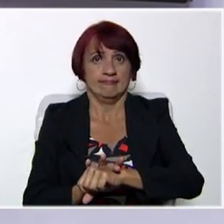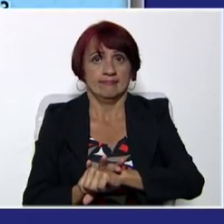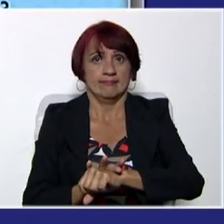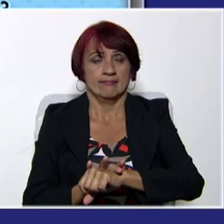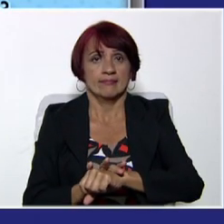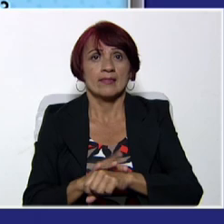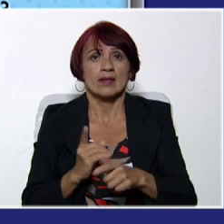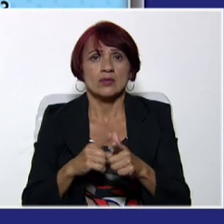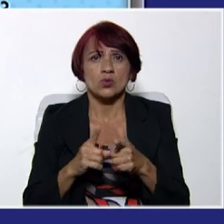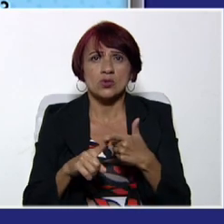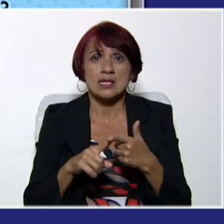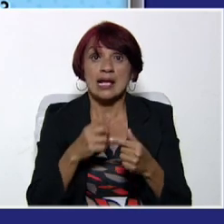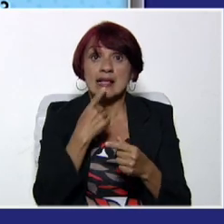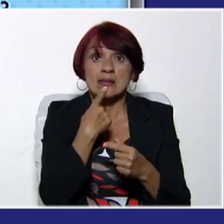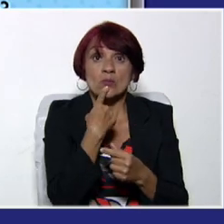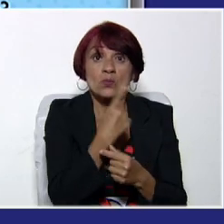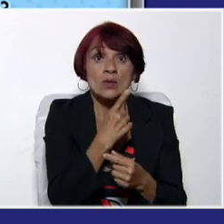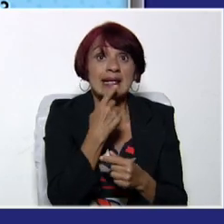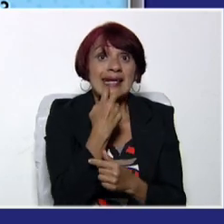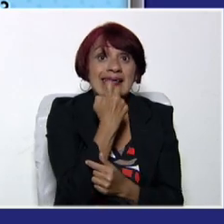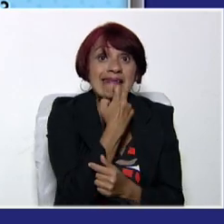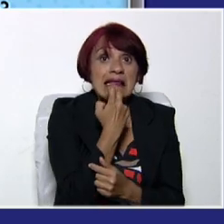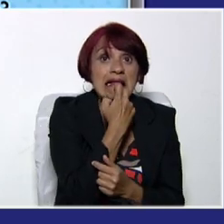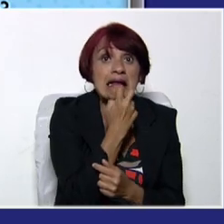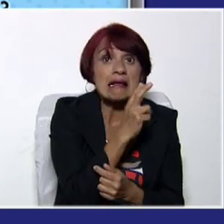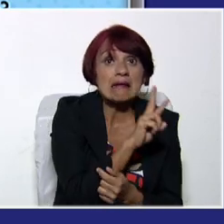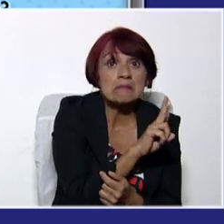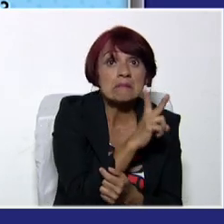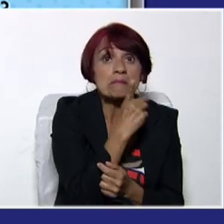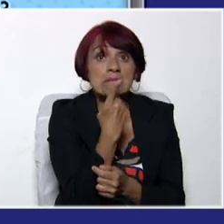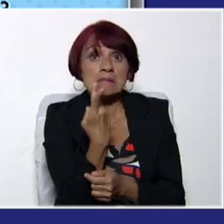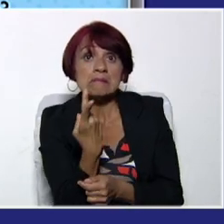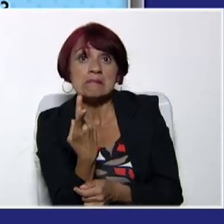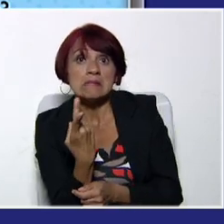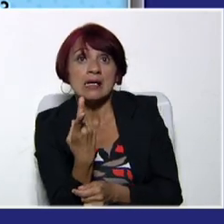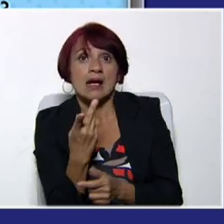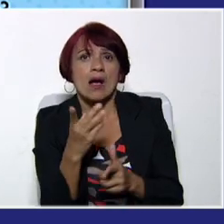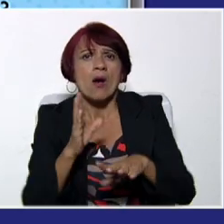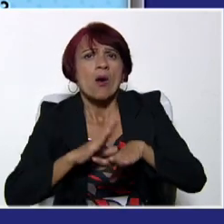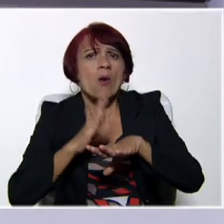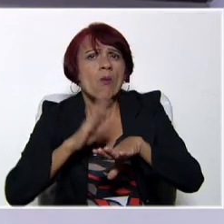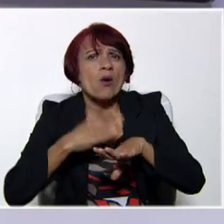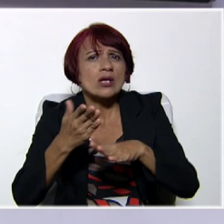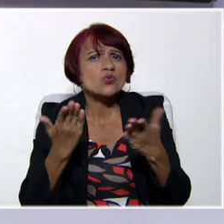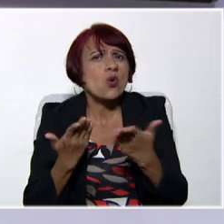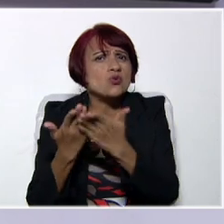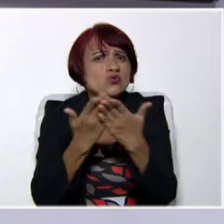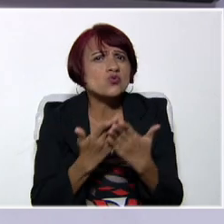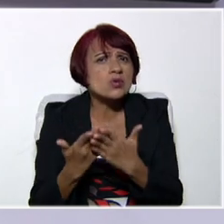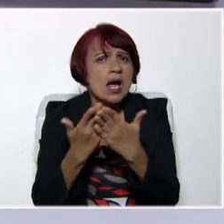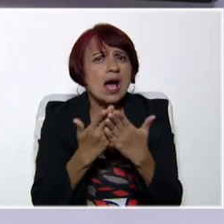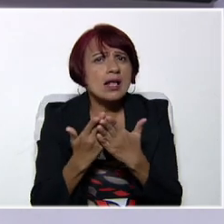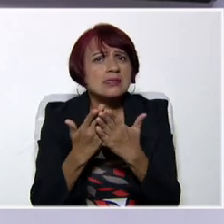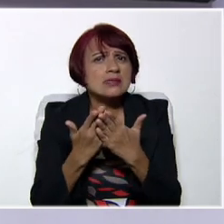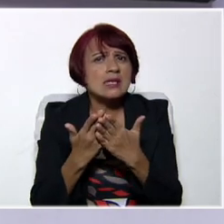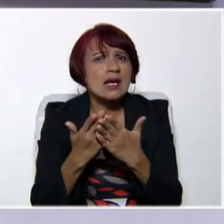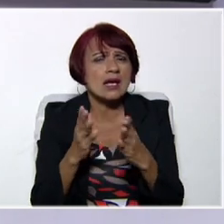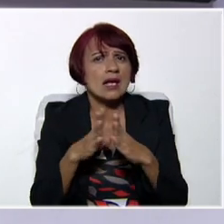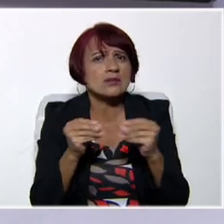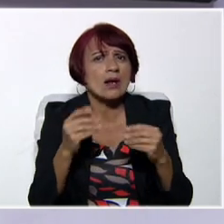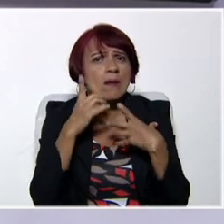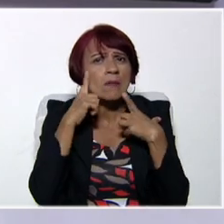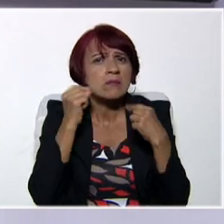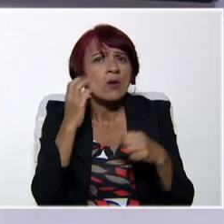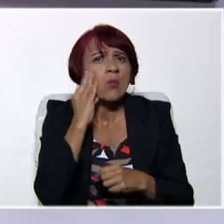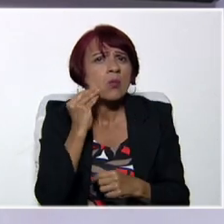Why did you study in this career? What did you study in this career? ¿Por qué estudiaste esta carrera? Son cosas que nos motivan y por lo menos lo que nos van a orientar a los que hacemos.